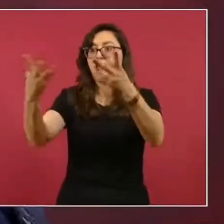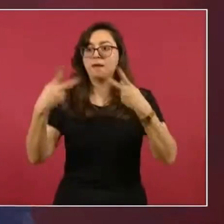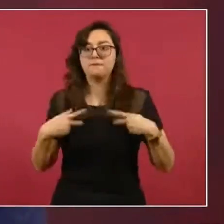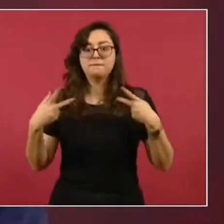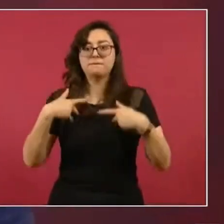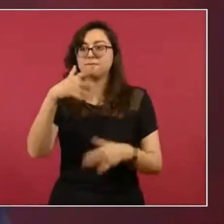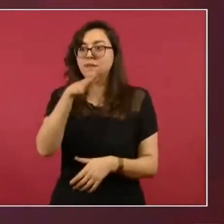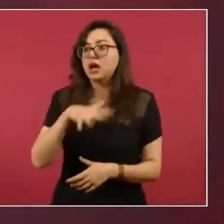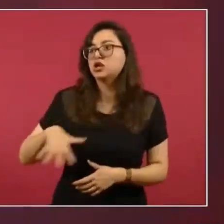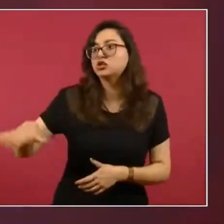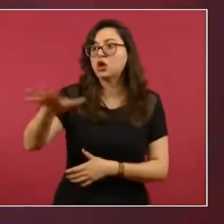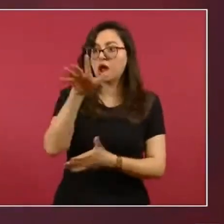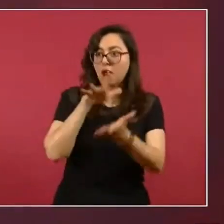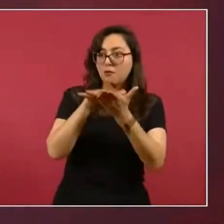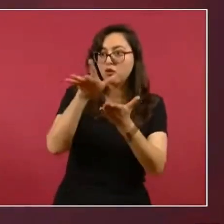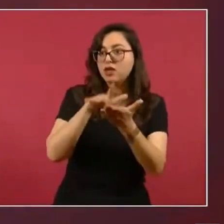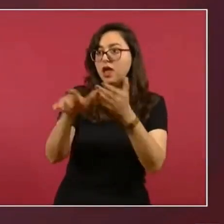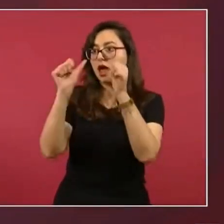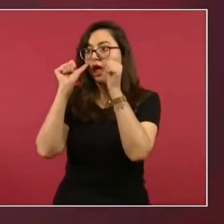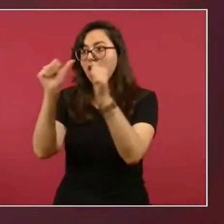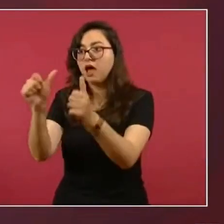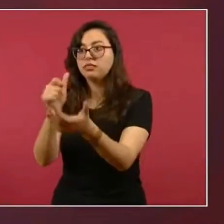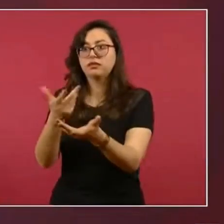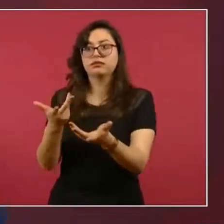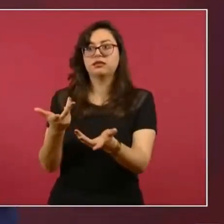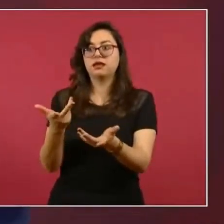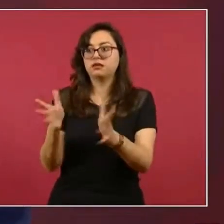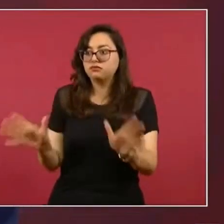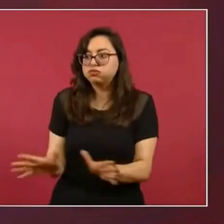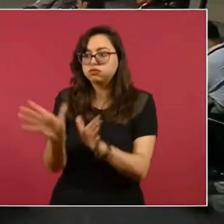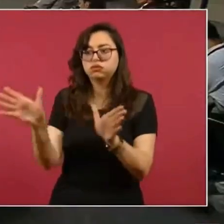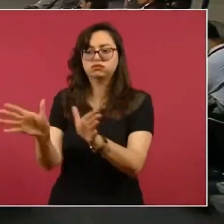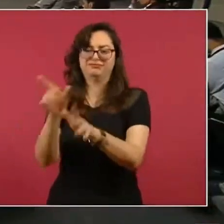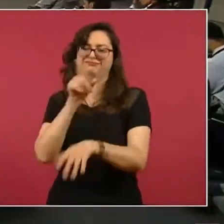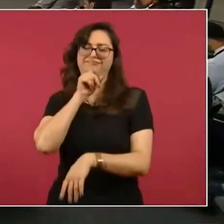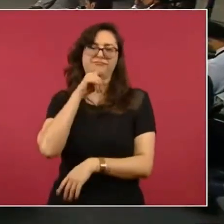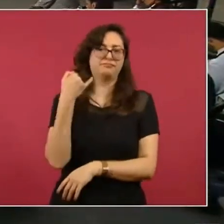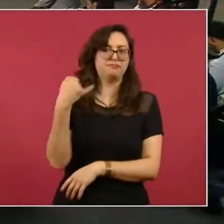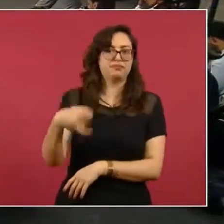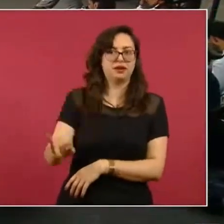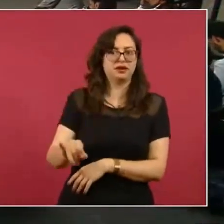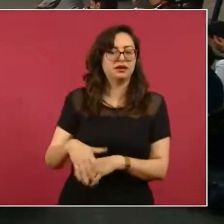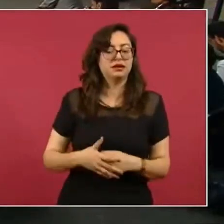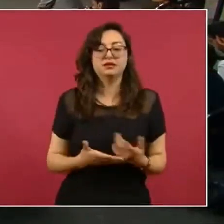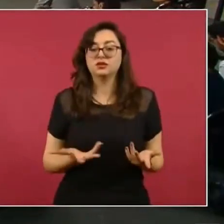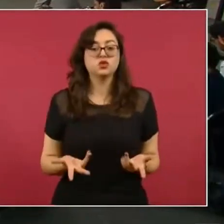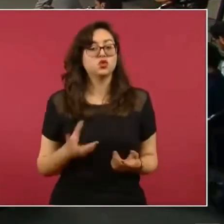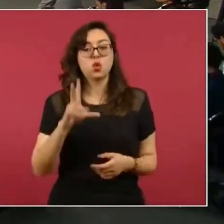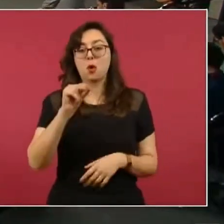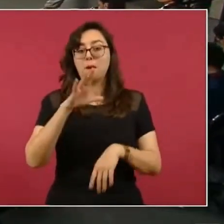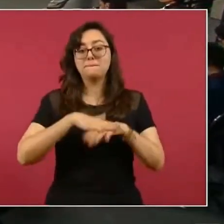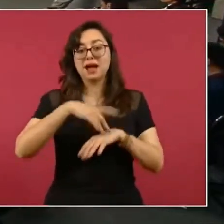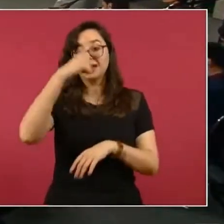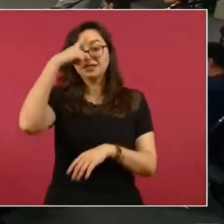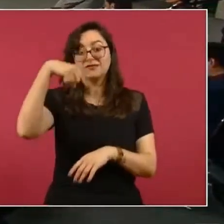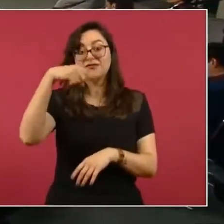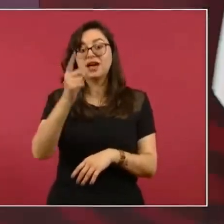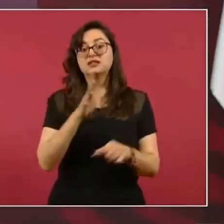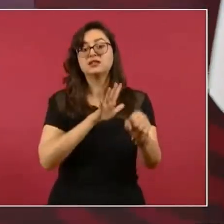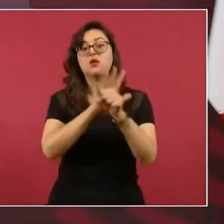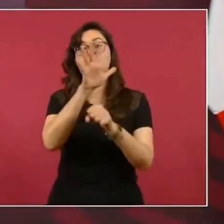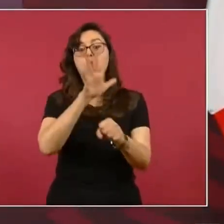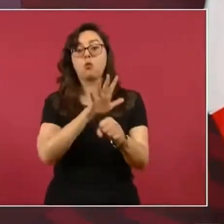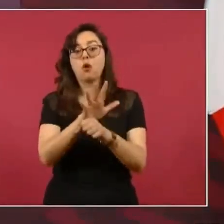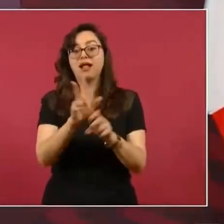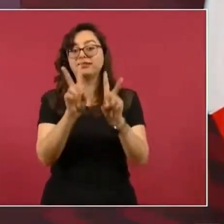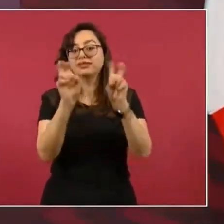Sino era facilitar el traslado, la transferencia de bienes de la nación y